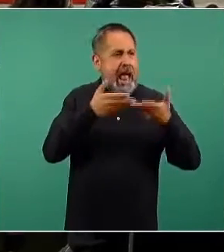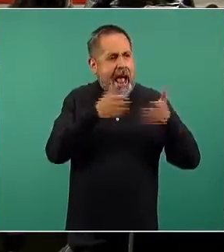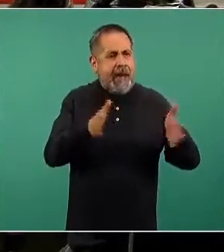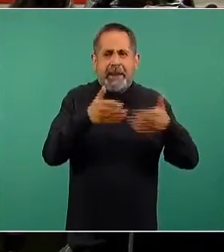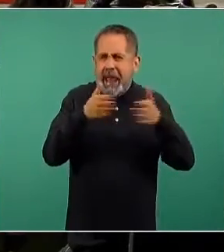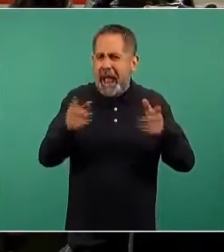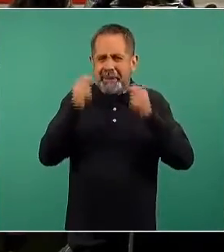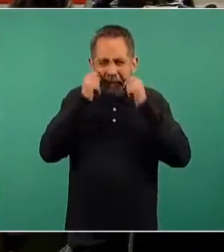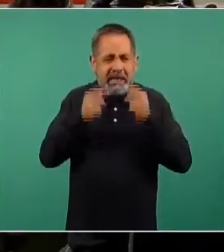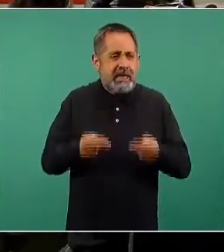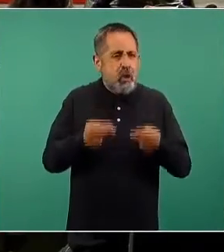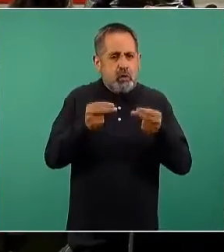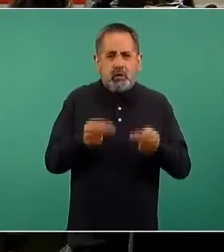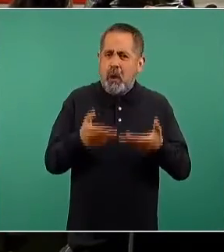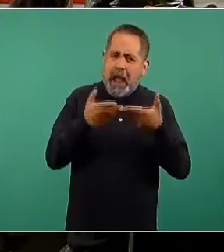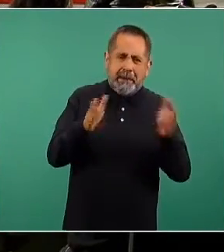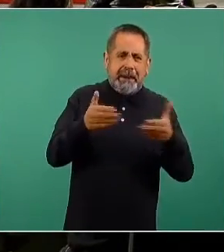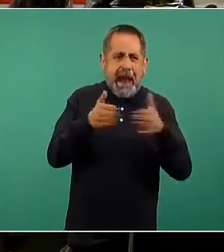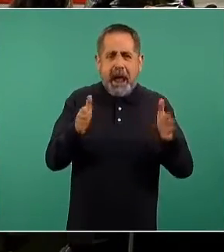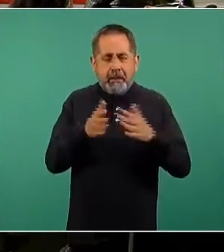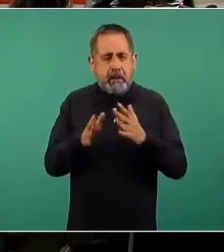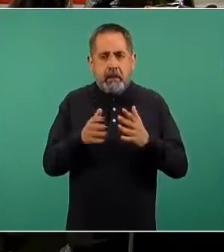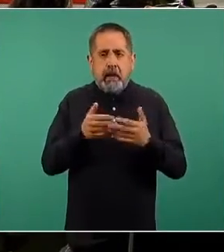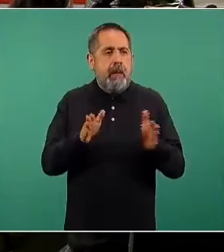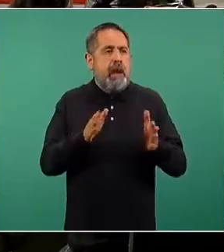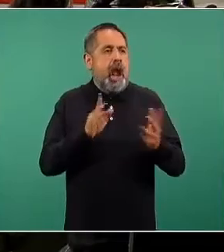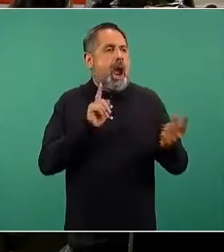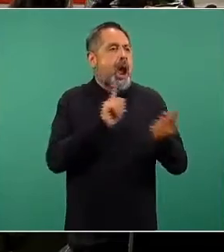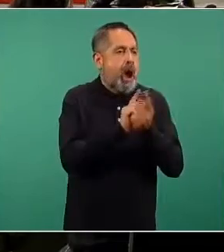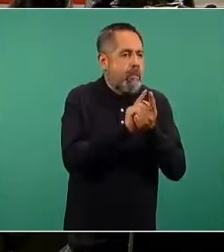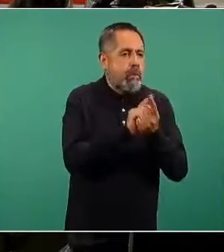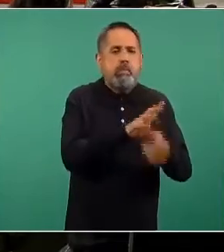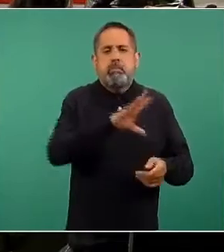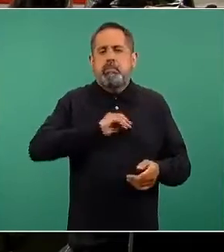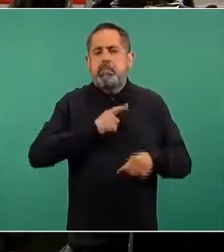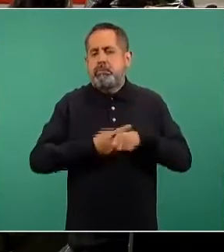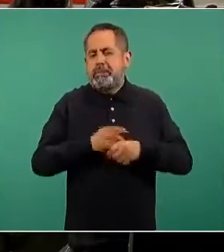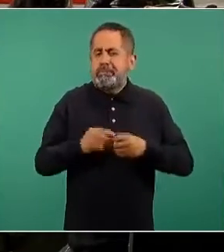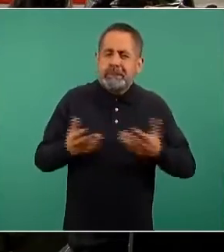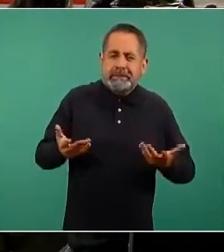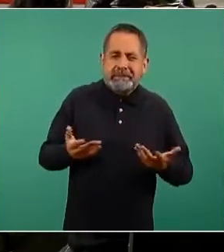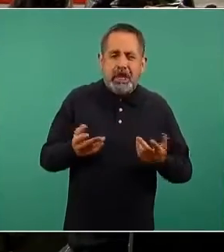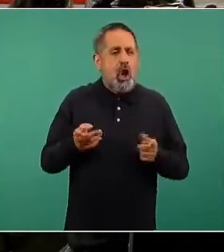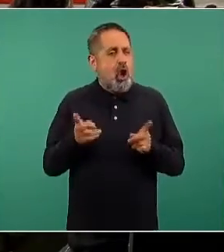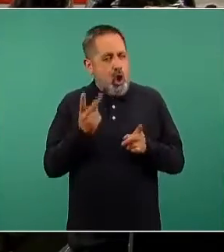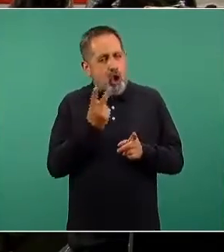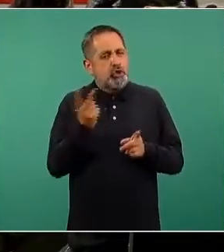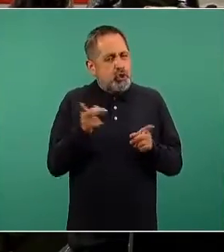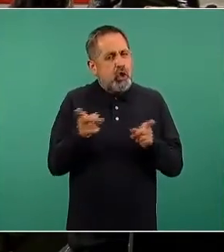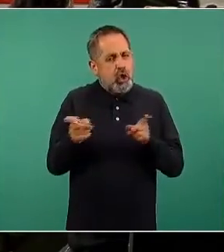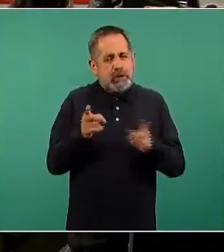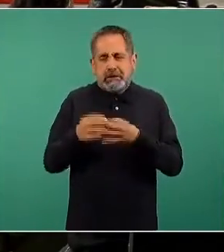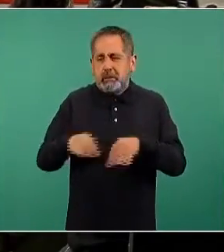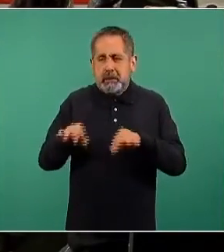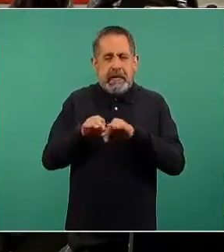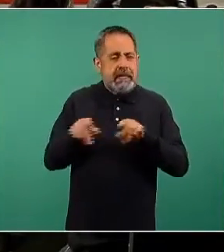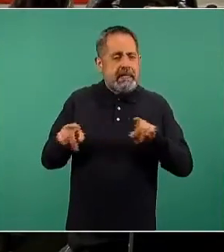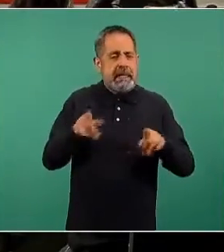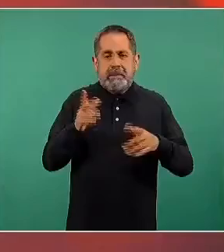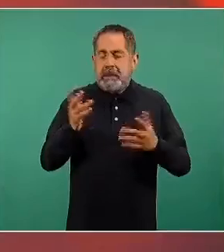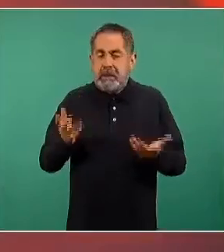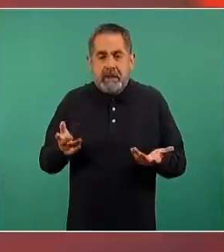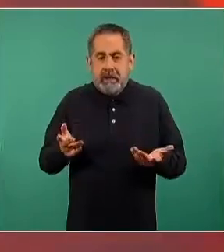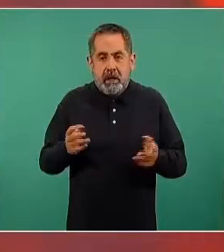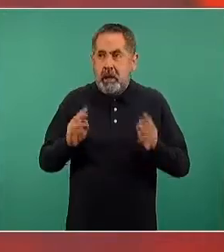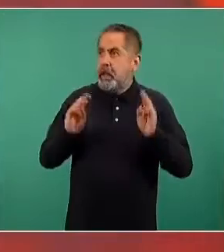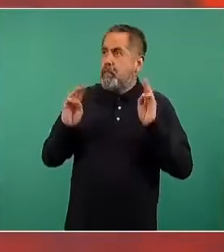actividades económicas, desde luego de suma importancia. Ambos objetivos son importantes y en ninguna parte del mundo,